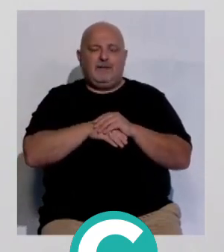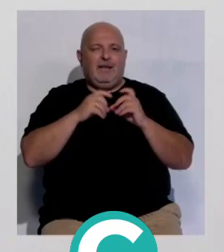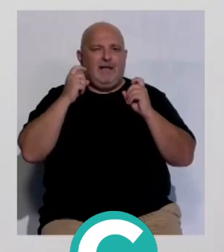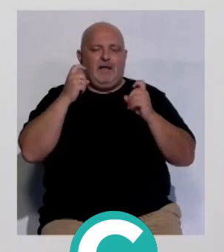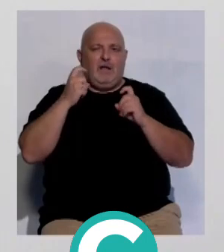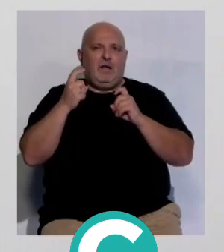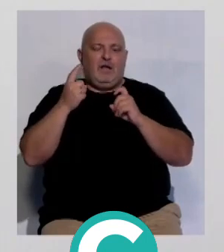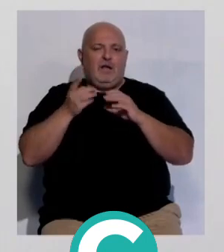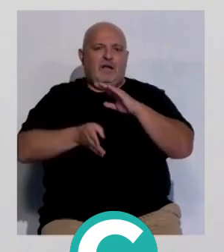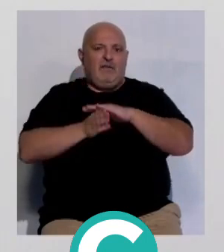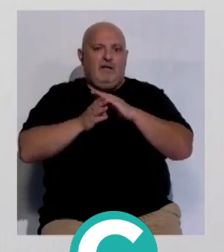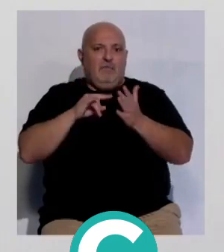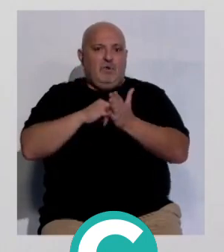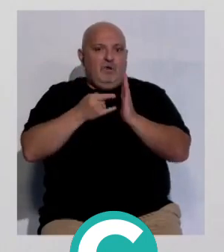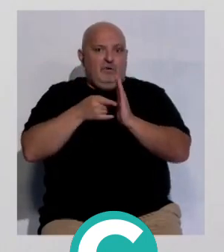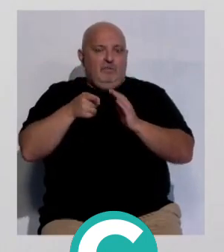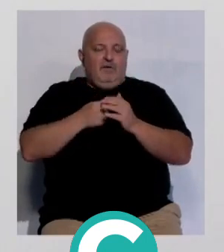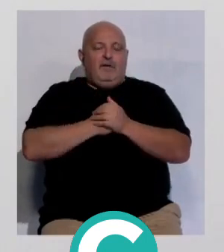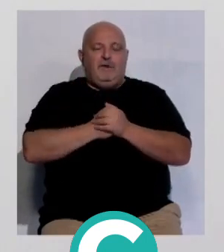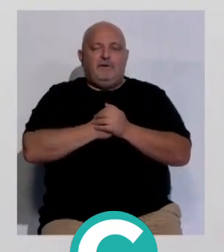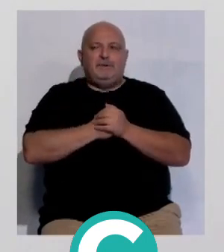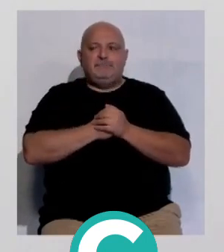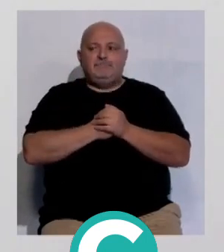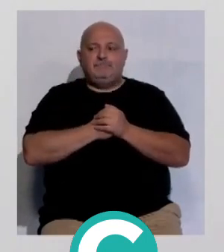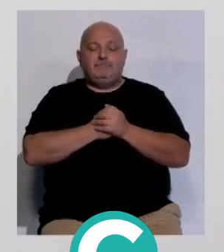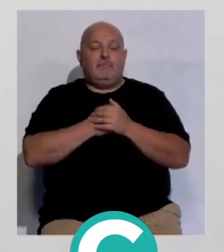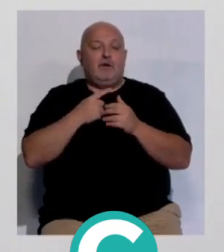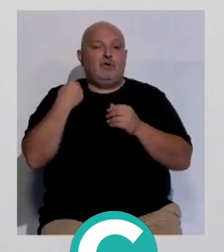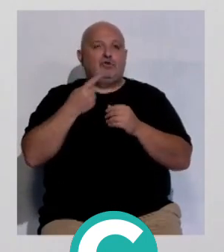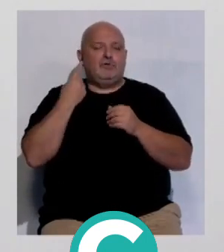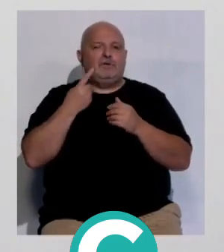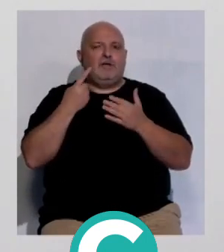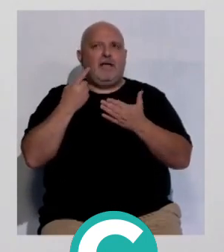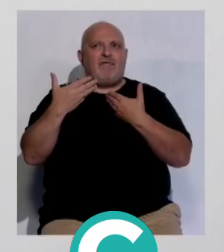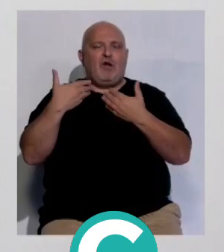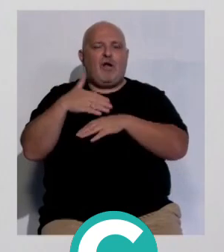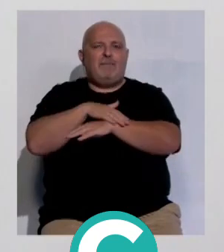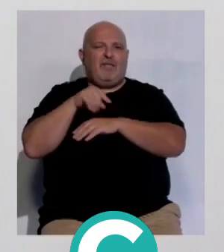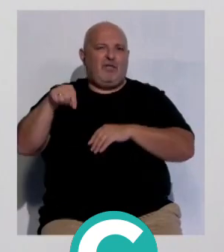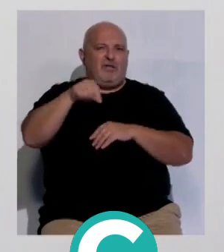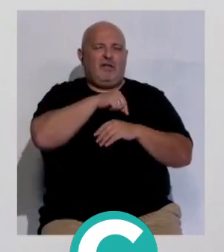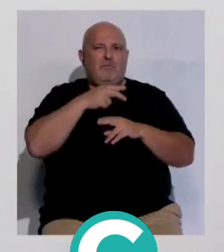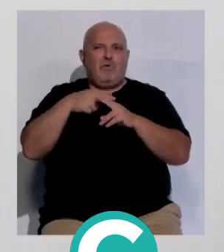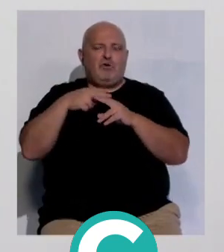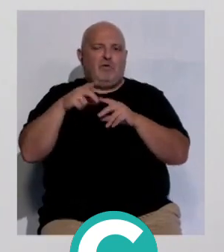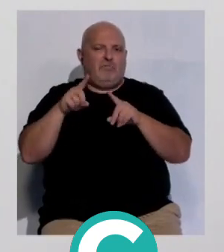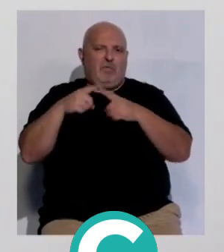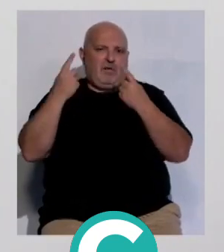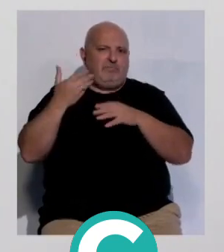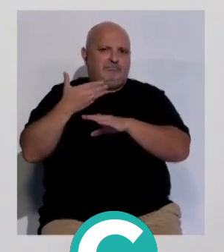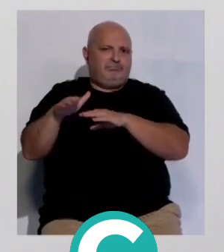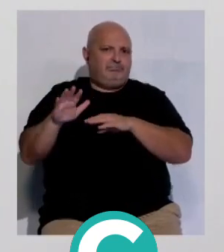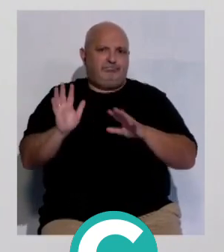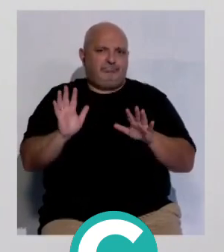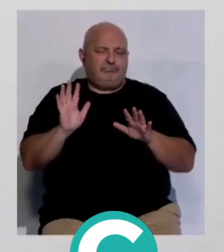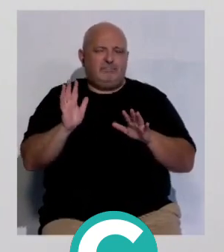intentó también sacar adelante este proyecto ¿no? Nosotros hablamos con instituciones no hablamos con partidos políticos y por lo tanto